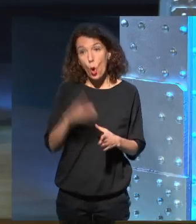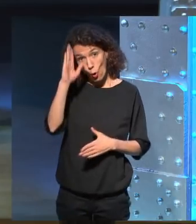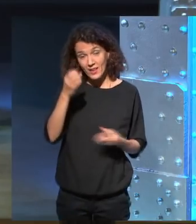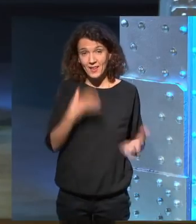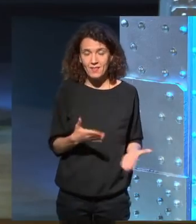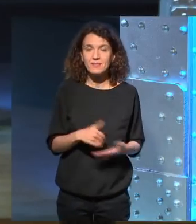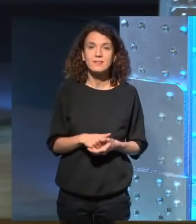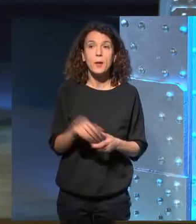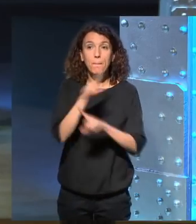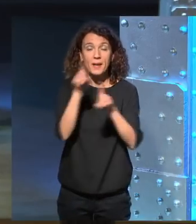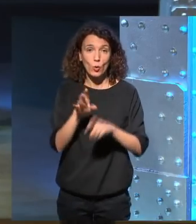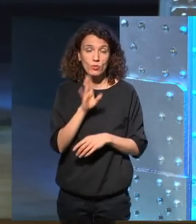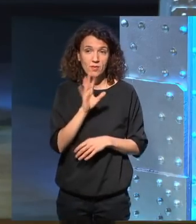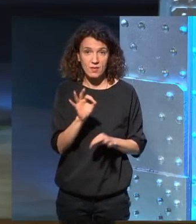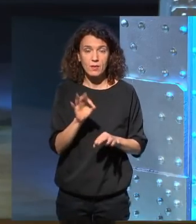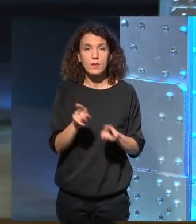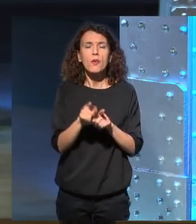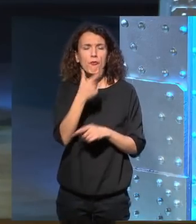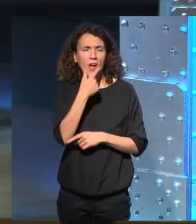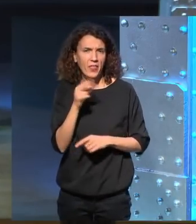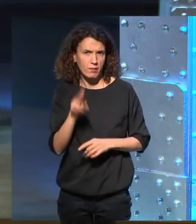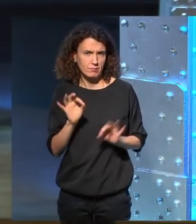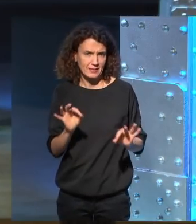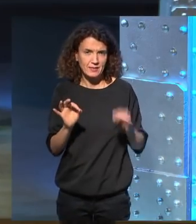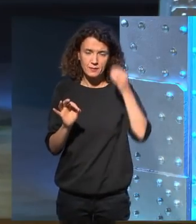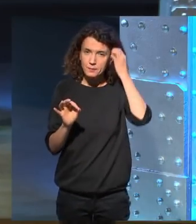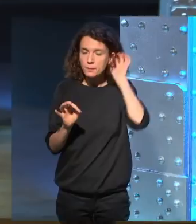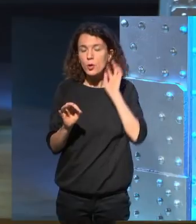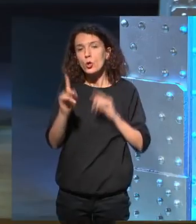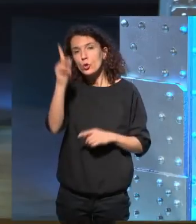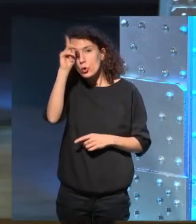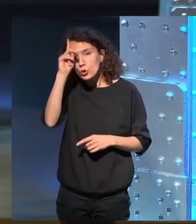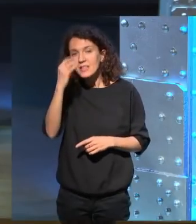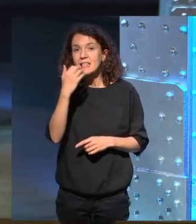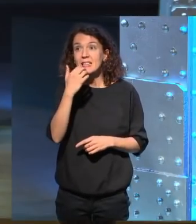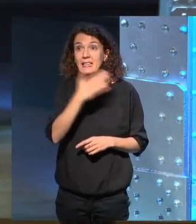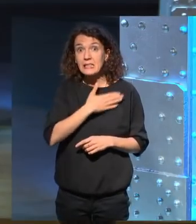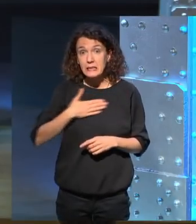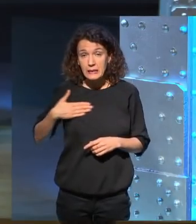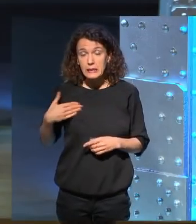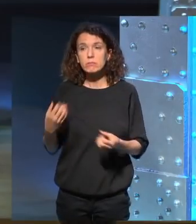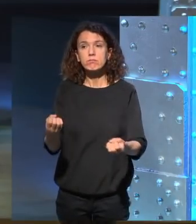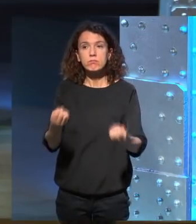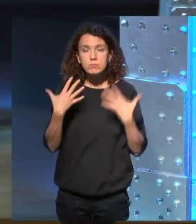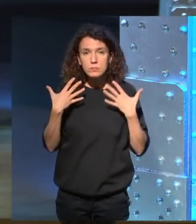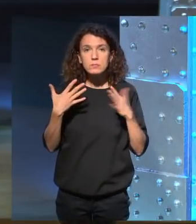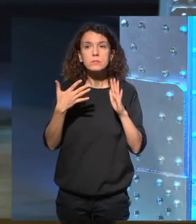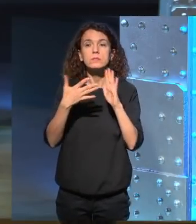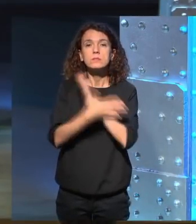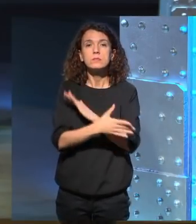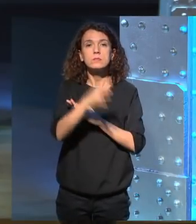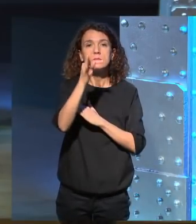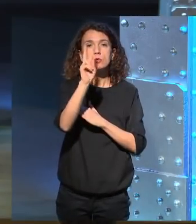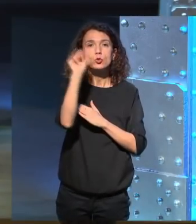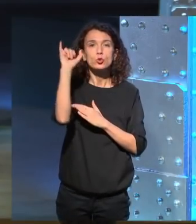hola hola ¿qué tal? mi pregunta es de esas fáciles es no sé si quieres contarnos qué quiere decir Prince ¿no?